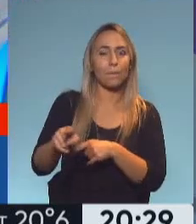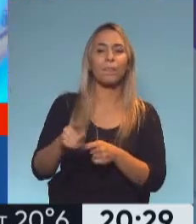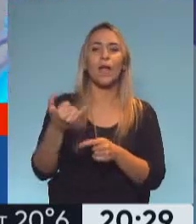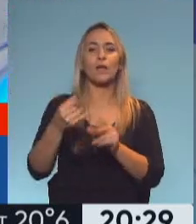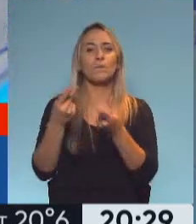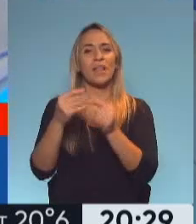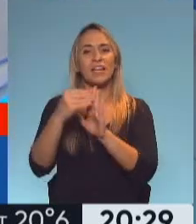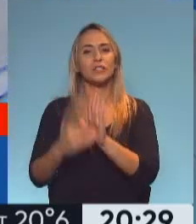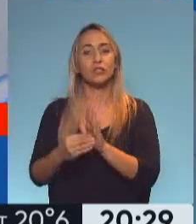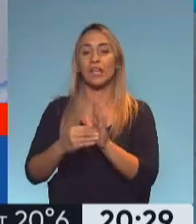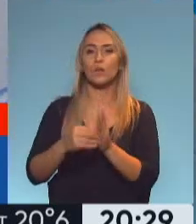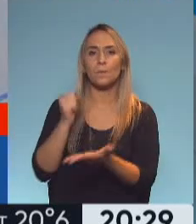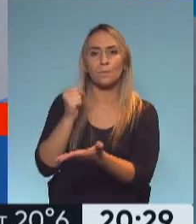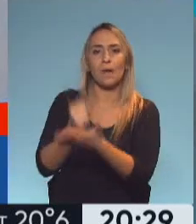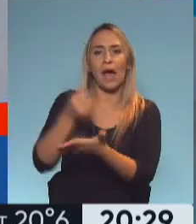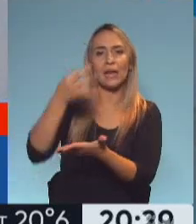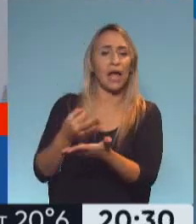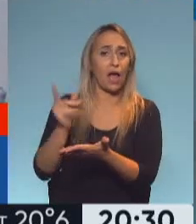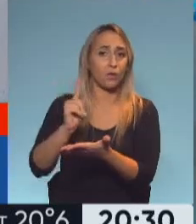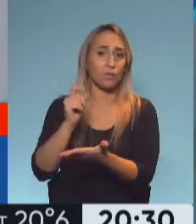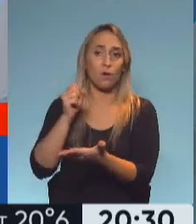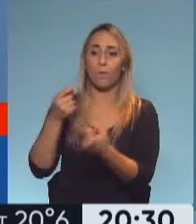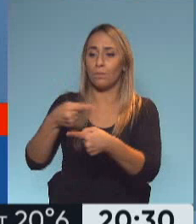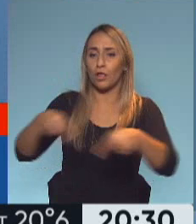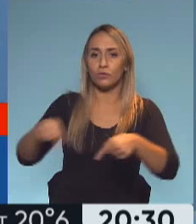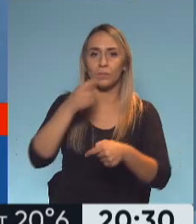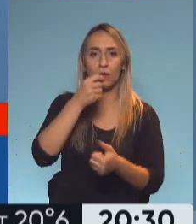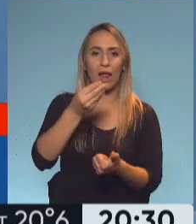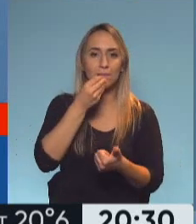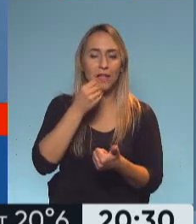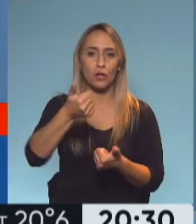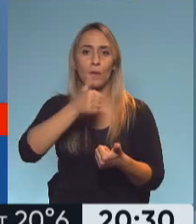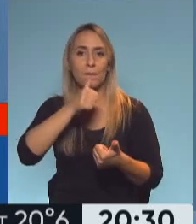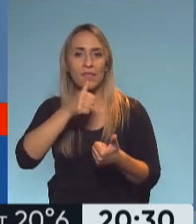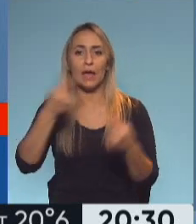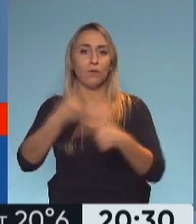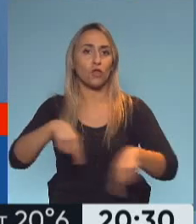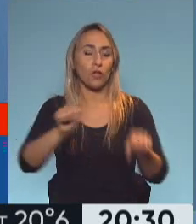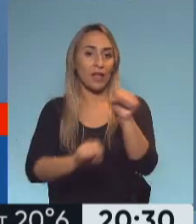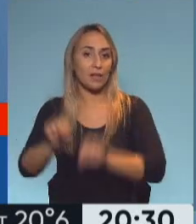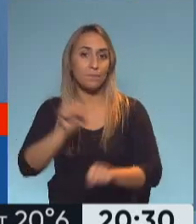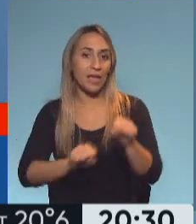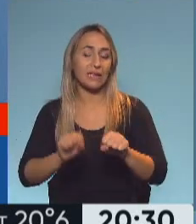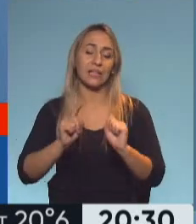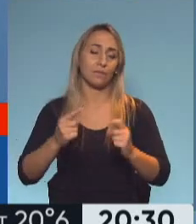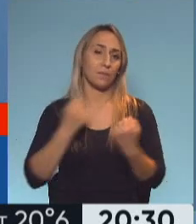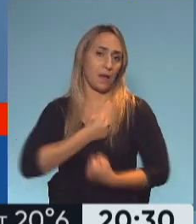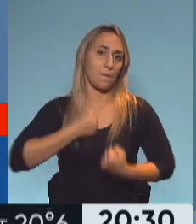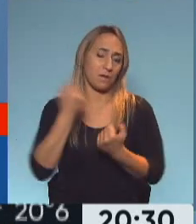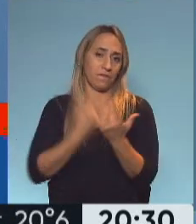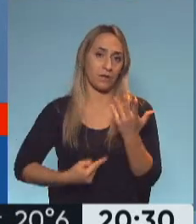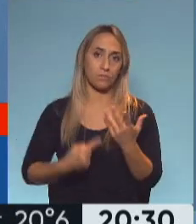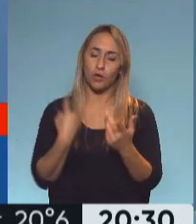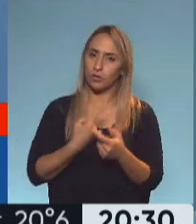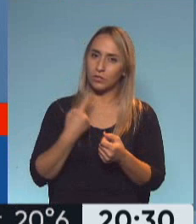productos que no son de una marca determinada, sino que son productos, alimentos, bebidas y productos de limpieza y de higiene personal. Estamos trabajando mucho con